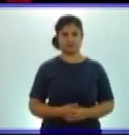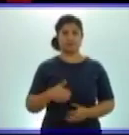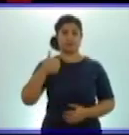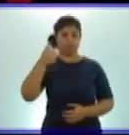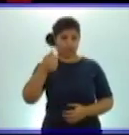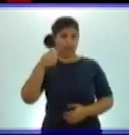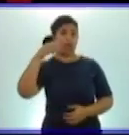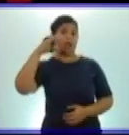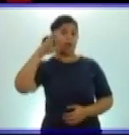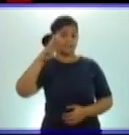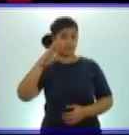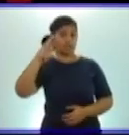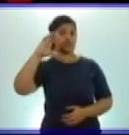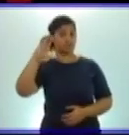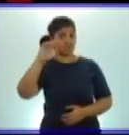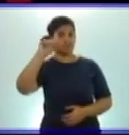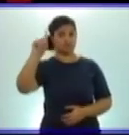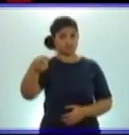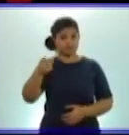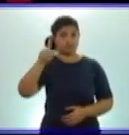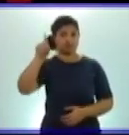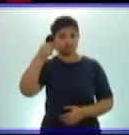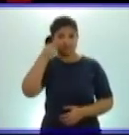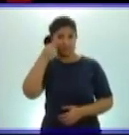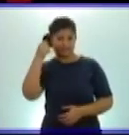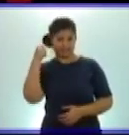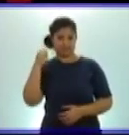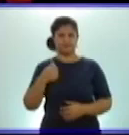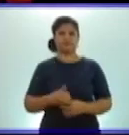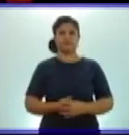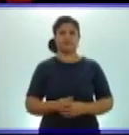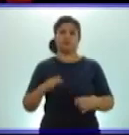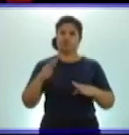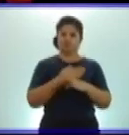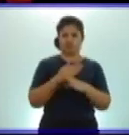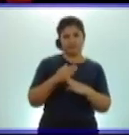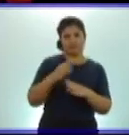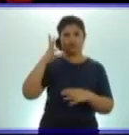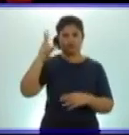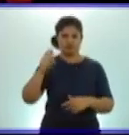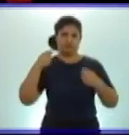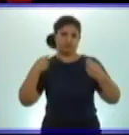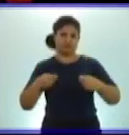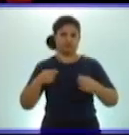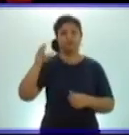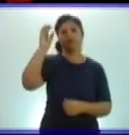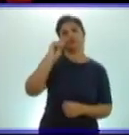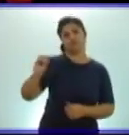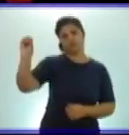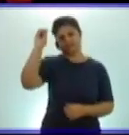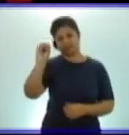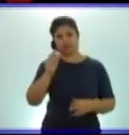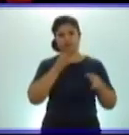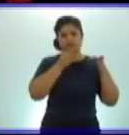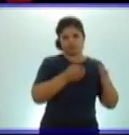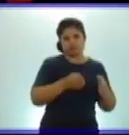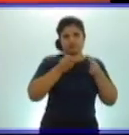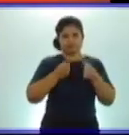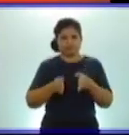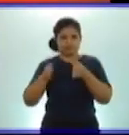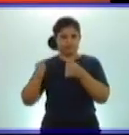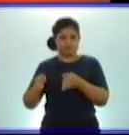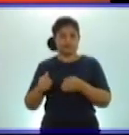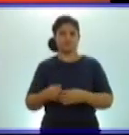23.431, aumentado en dos. Hay que hacer ahí un pequeño cálculo,